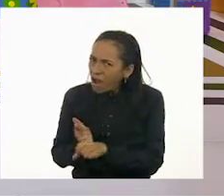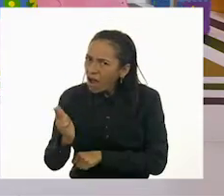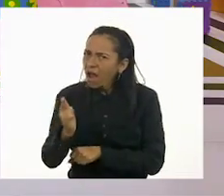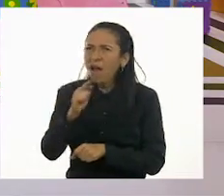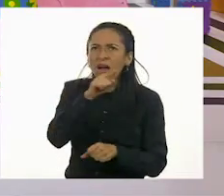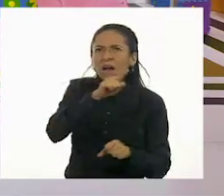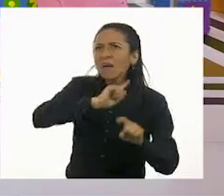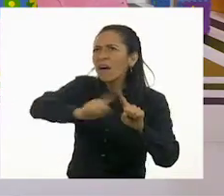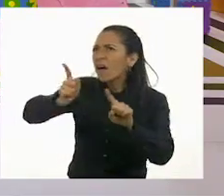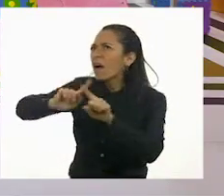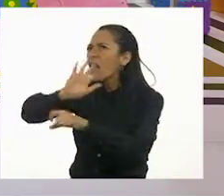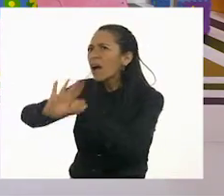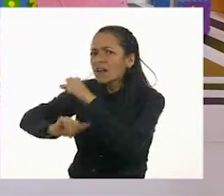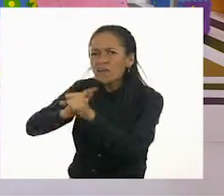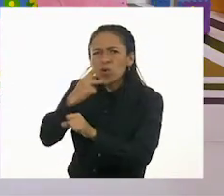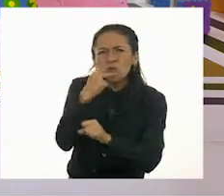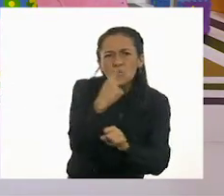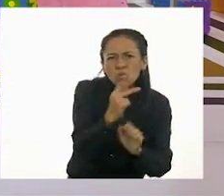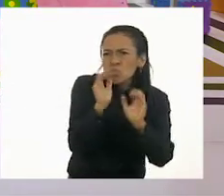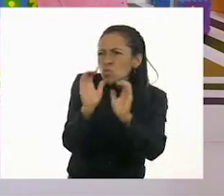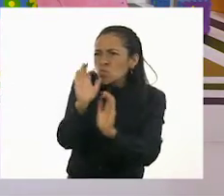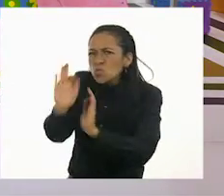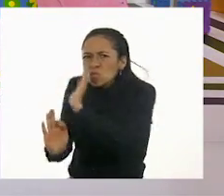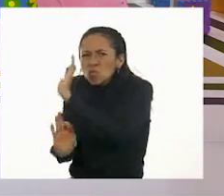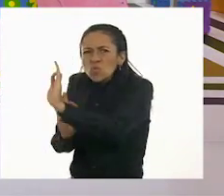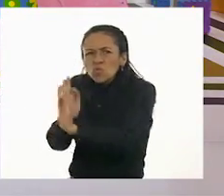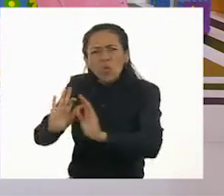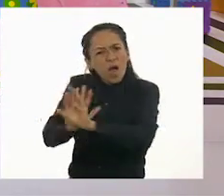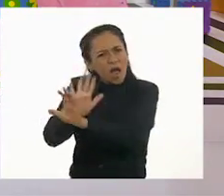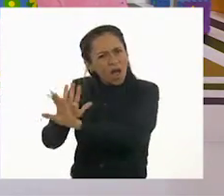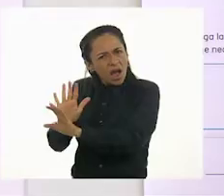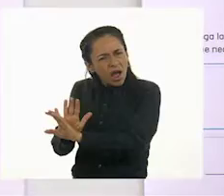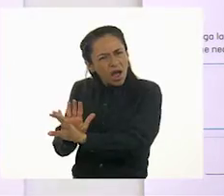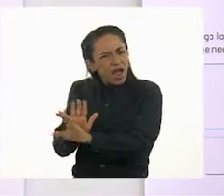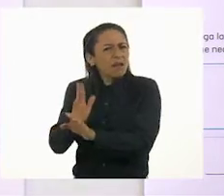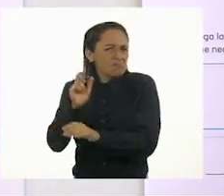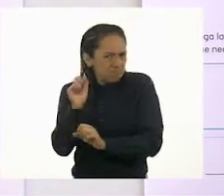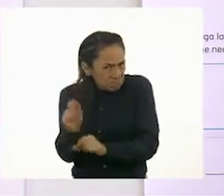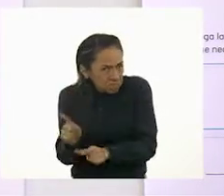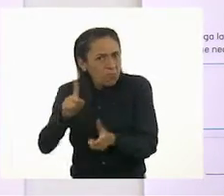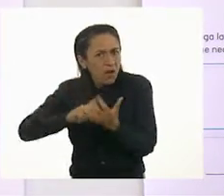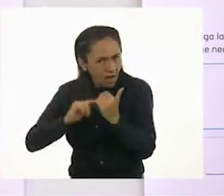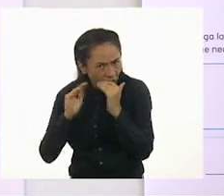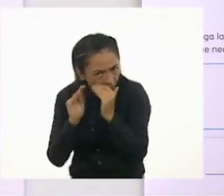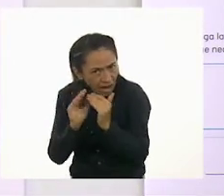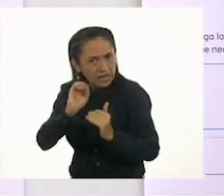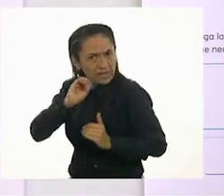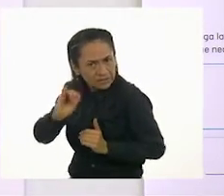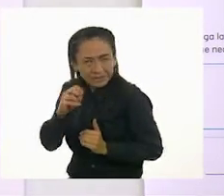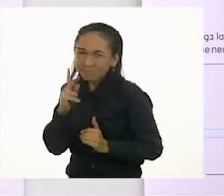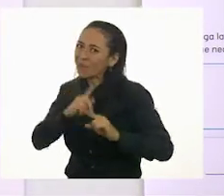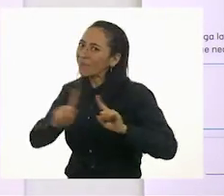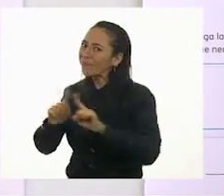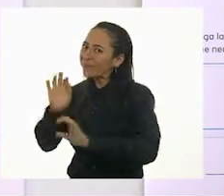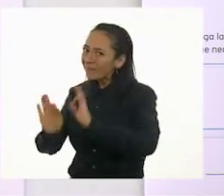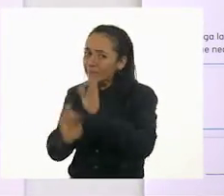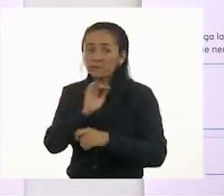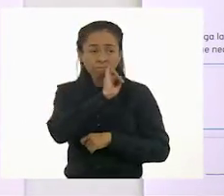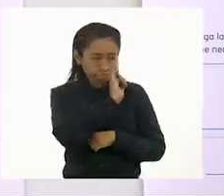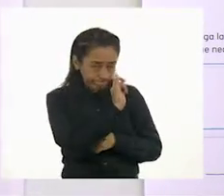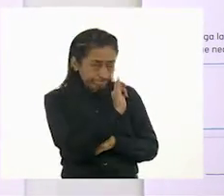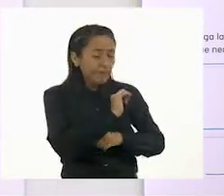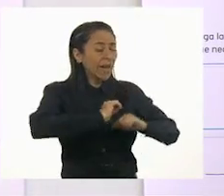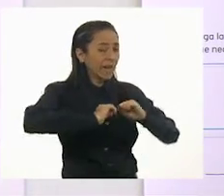de estos animales, aun cuando todos son animales domésticos? Así es, los cuidados son muy distintos. La gallina, el gato